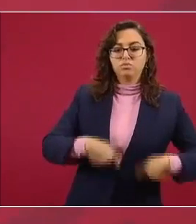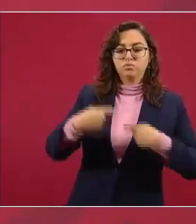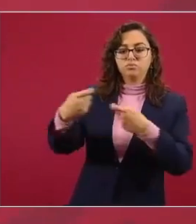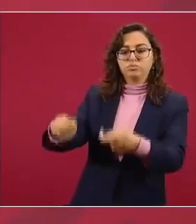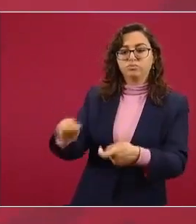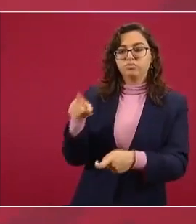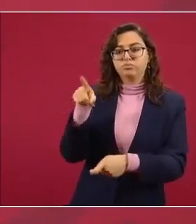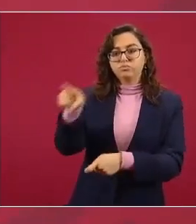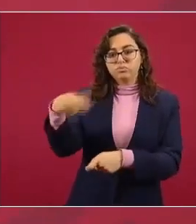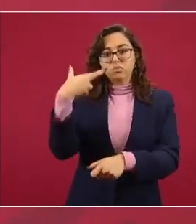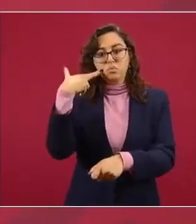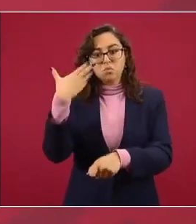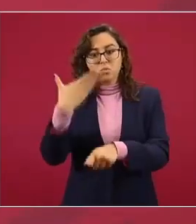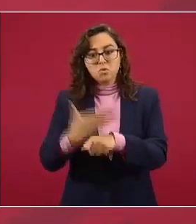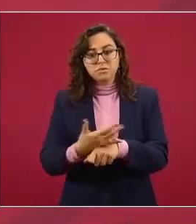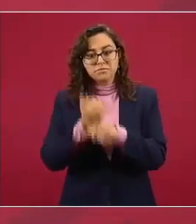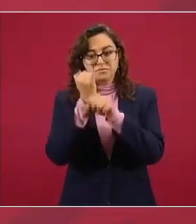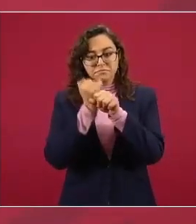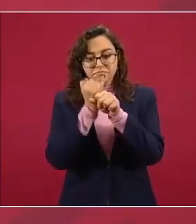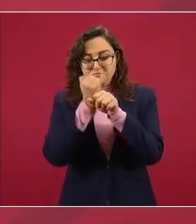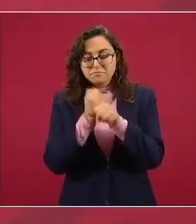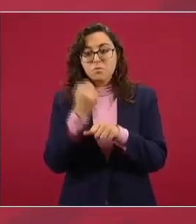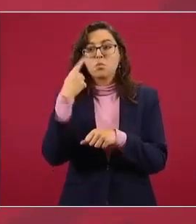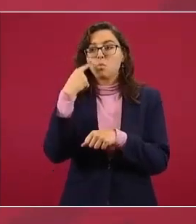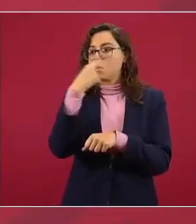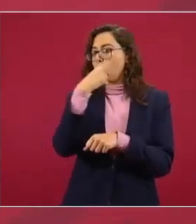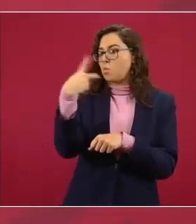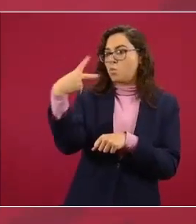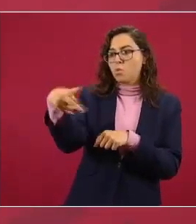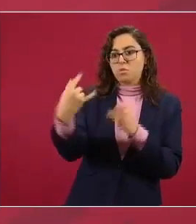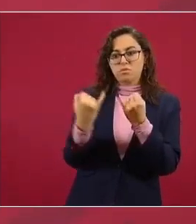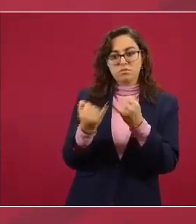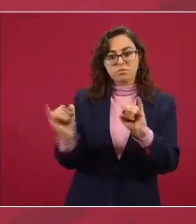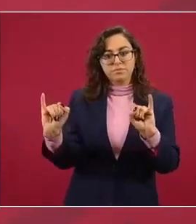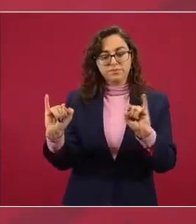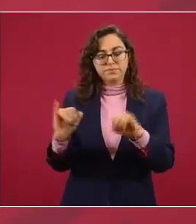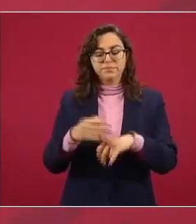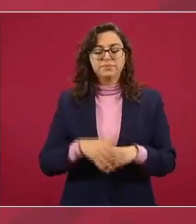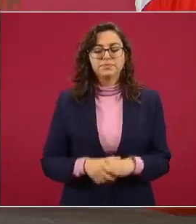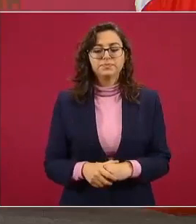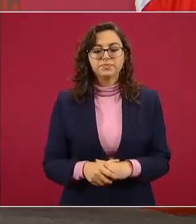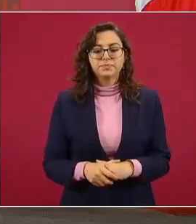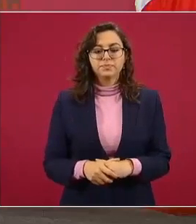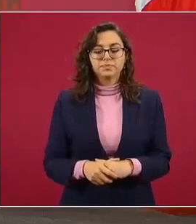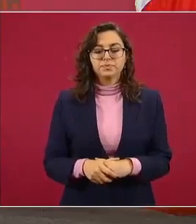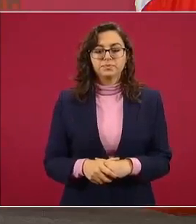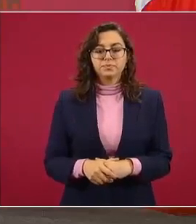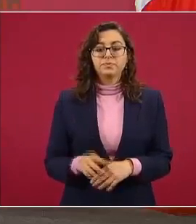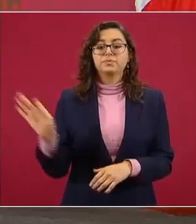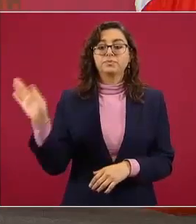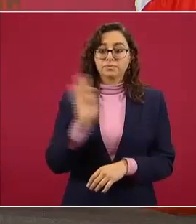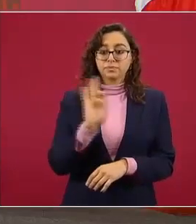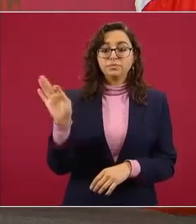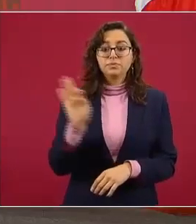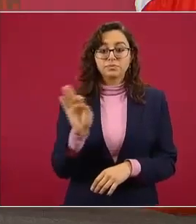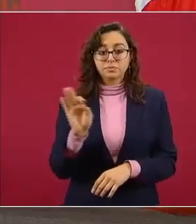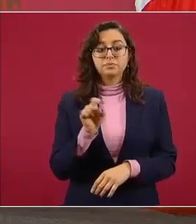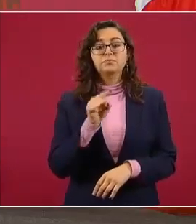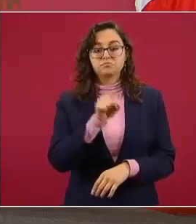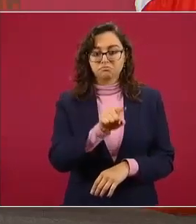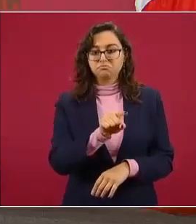ámbito de competencia y autonomía de la Fiscalía General de la República, en virtud de estar referidos a posibles ilícitos.